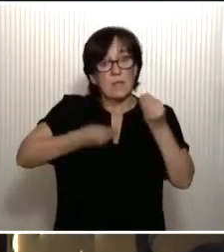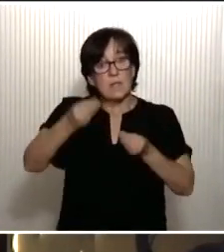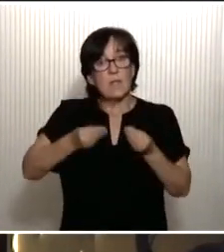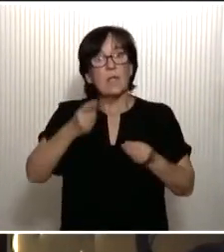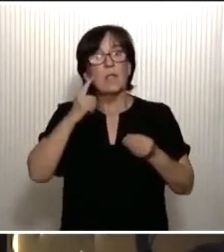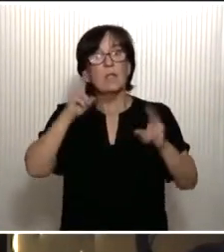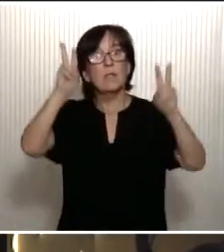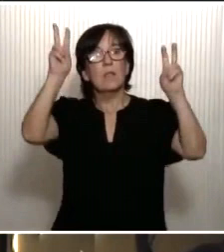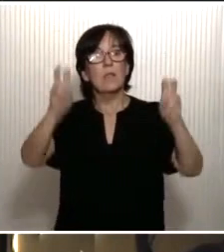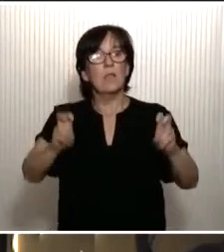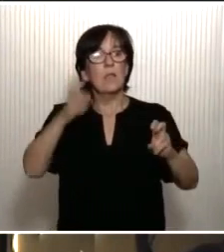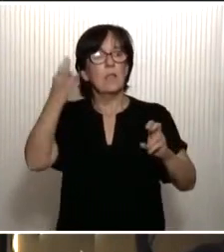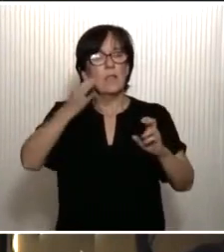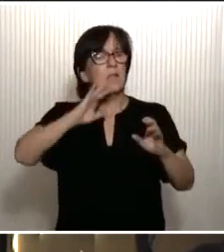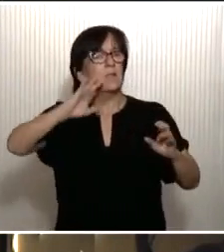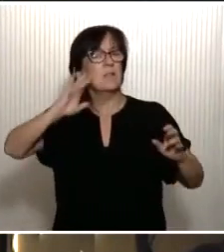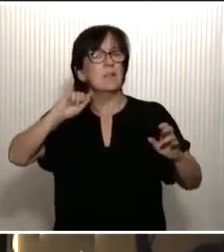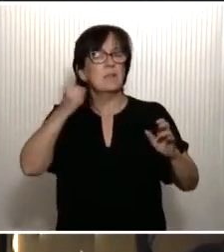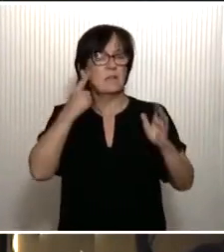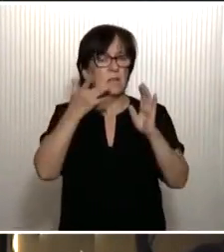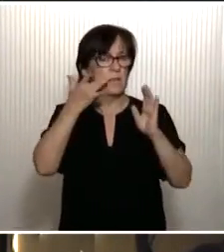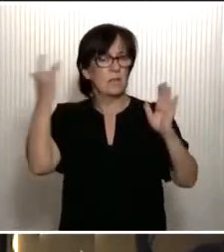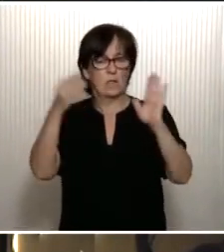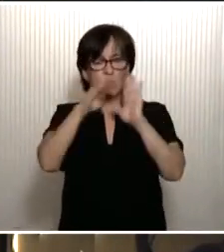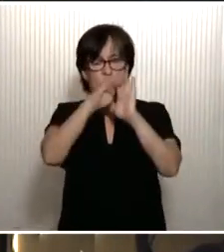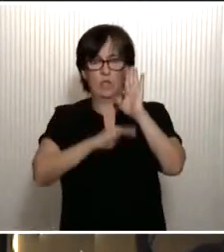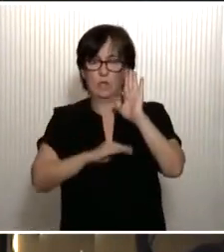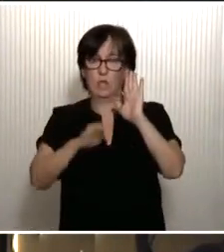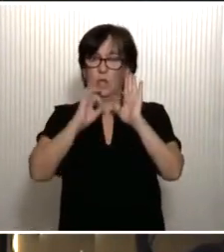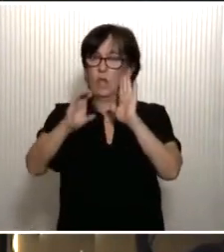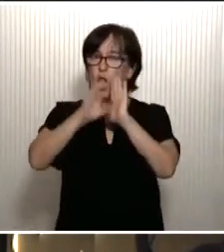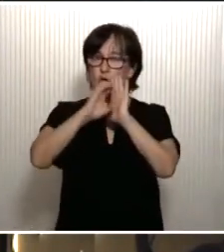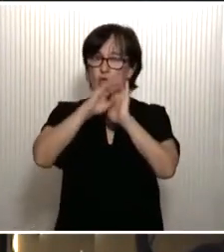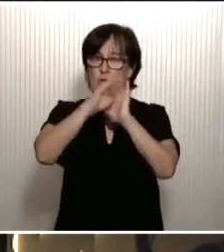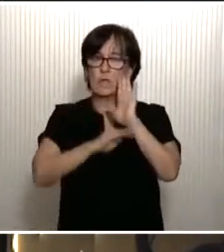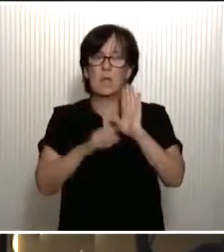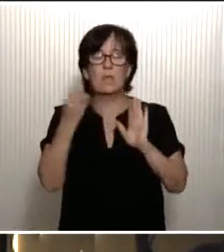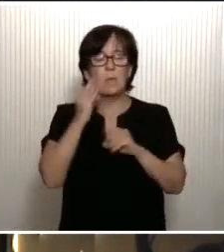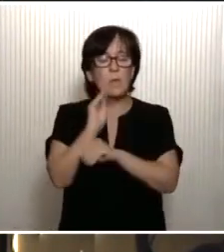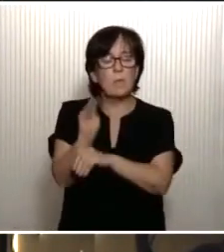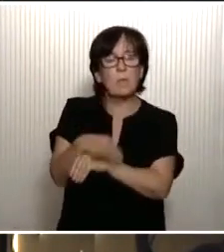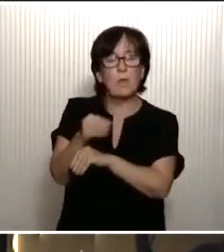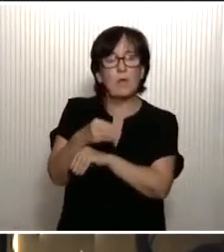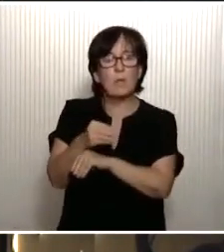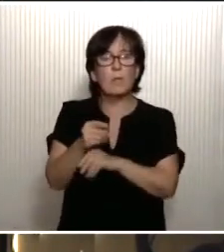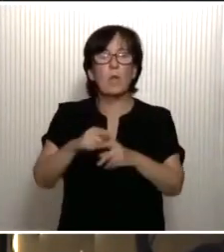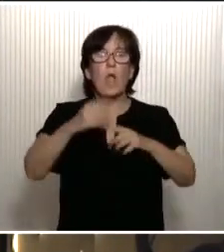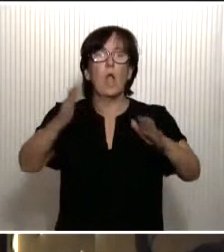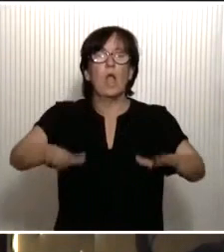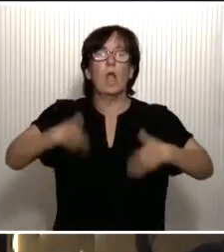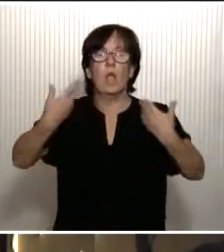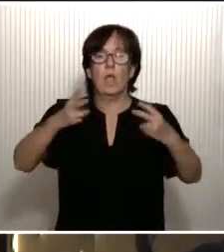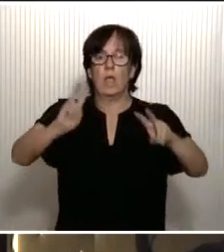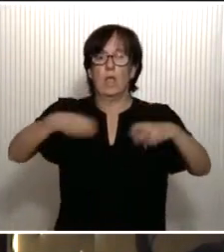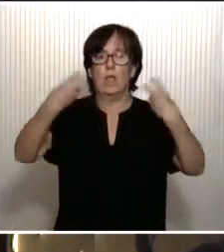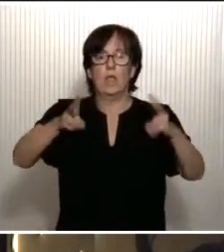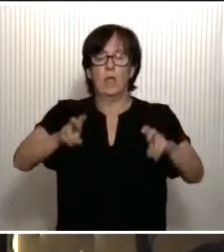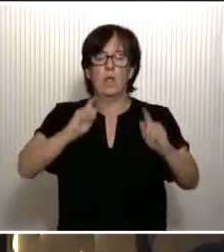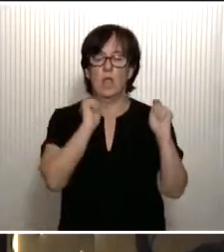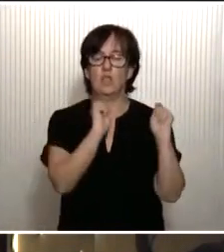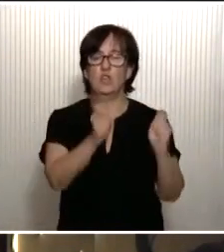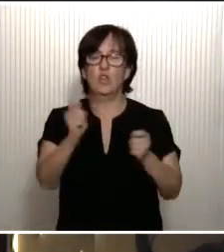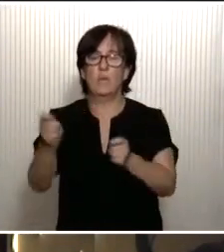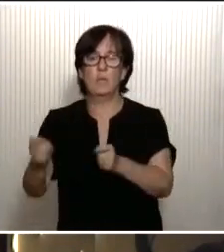un título íntegro de la Carta Magna, que es el noveno. Debemos velar por su actualización y honrar el mandato